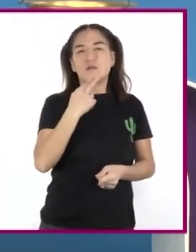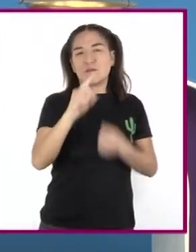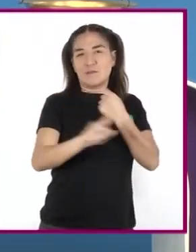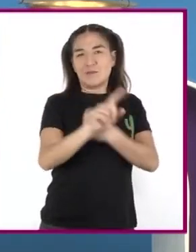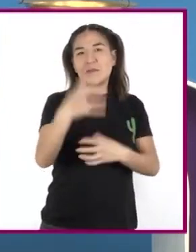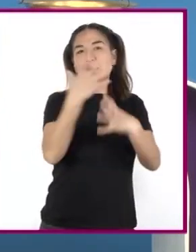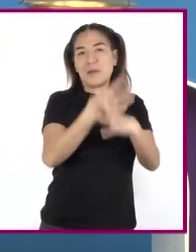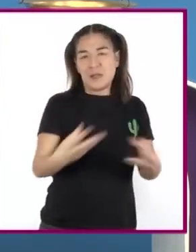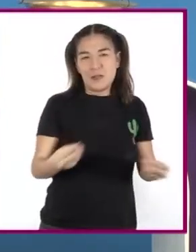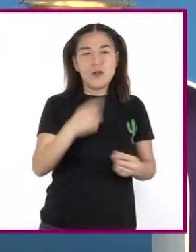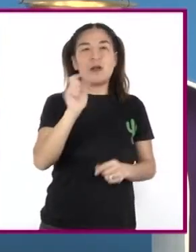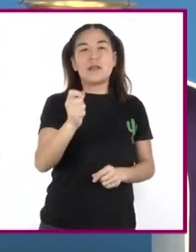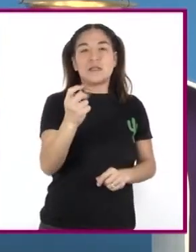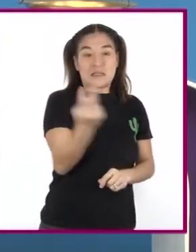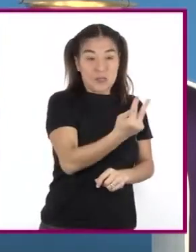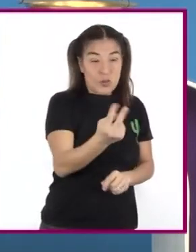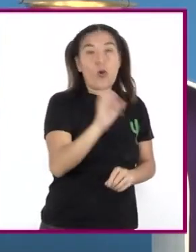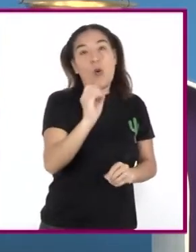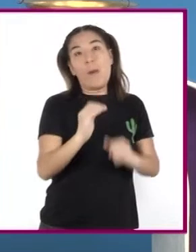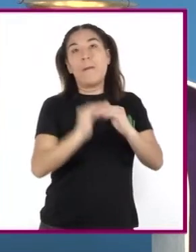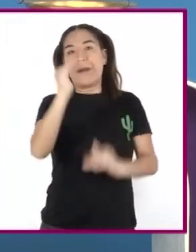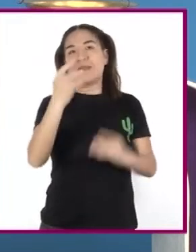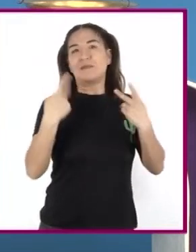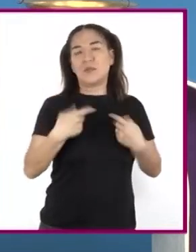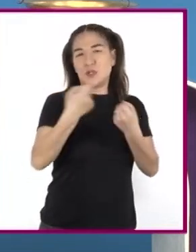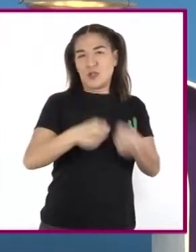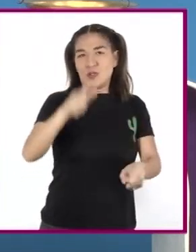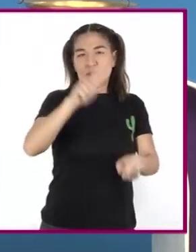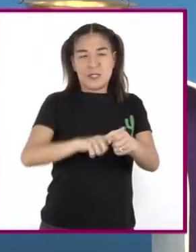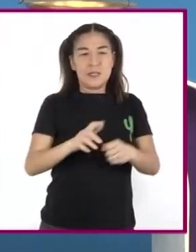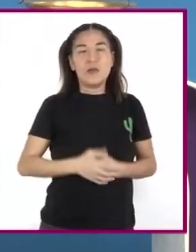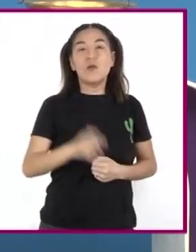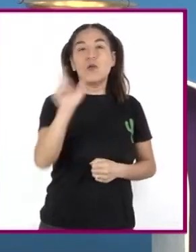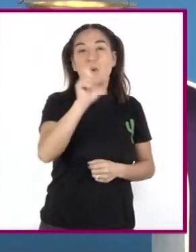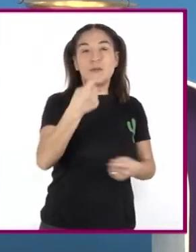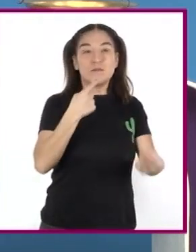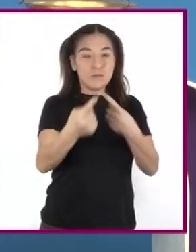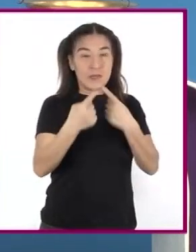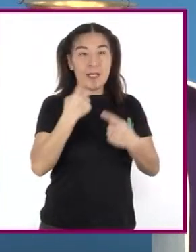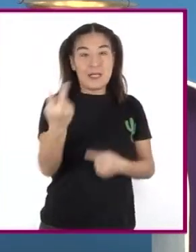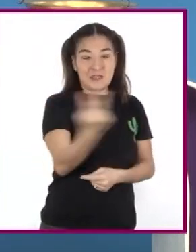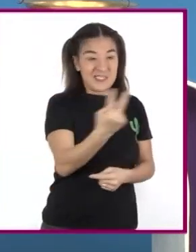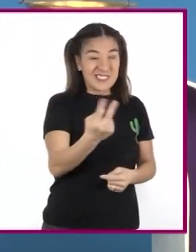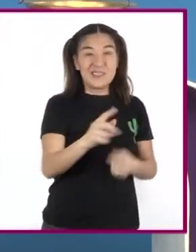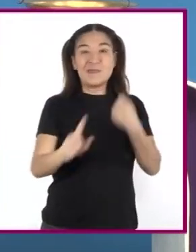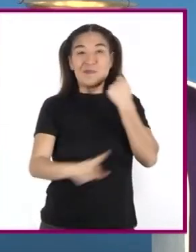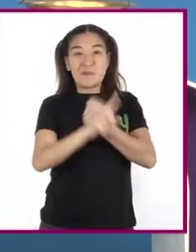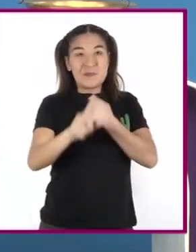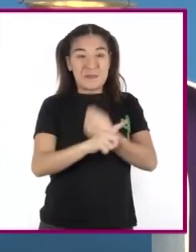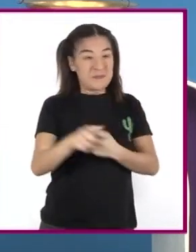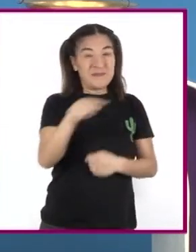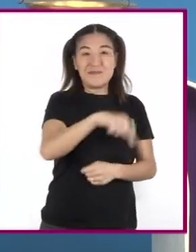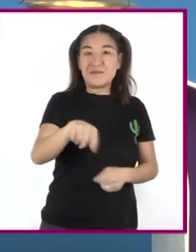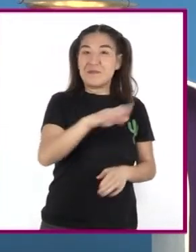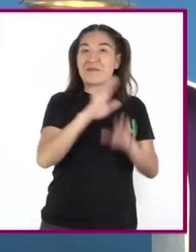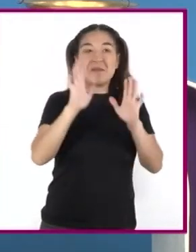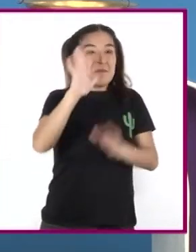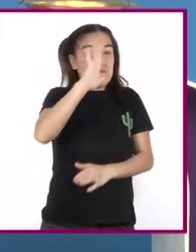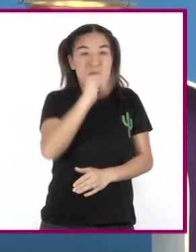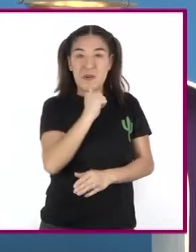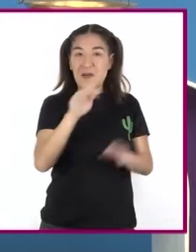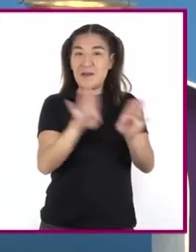Interpersonales Y sociales Cuando el diálogo Entre las partes Se ha roto Y la negociación Ha fracasado